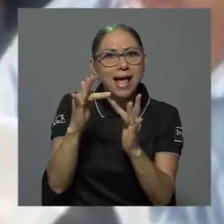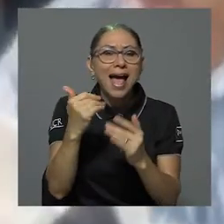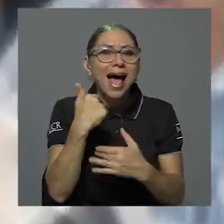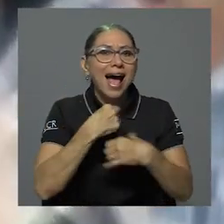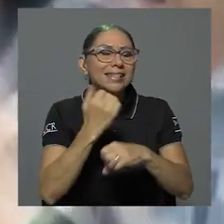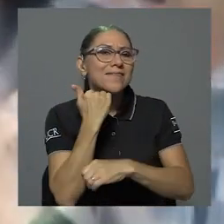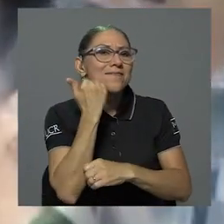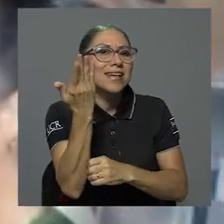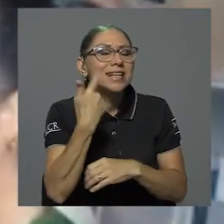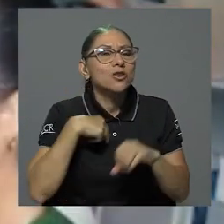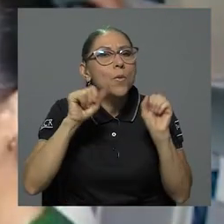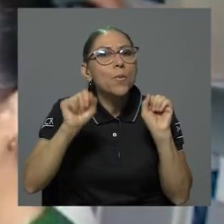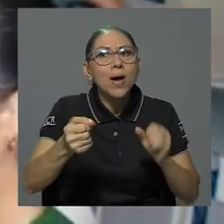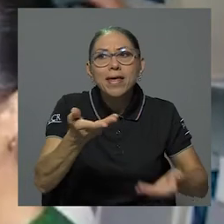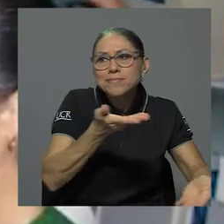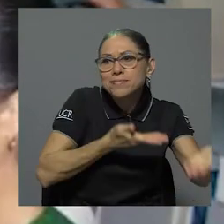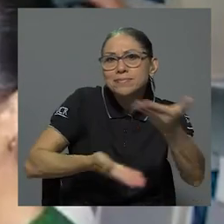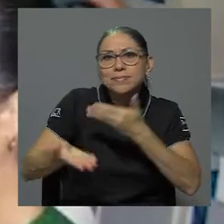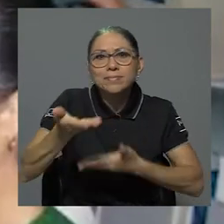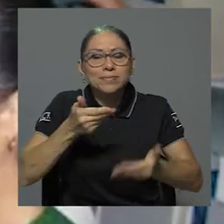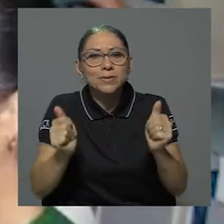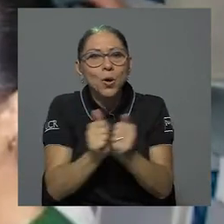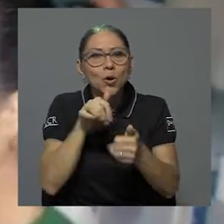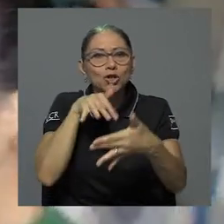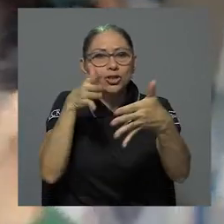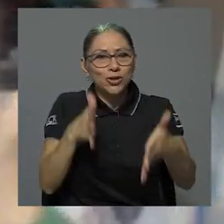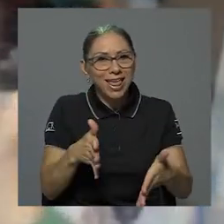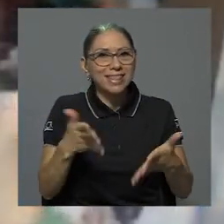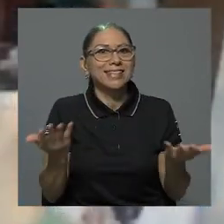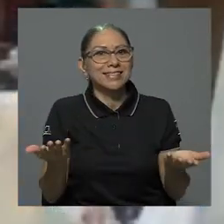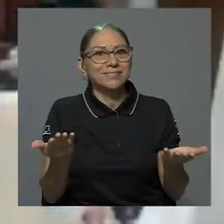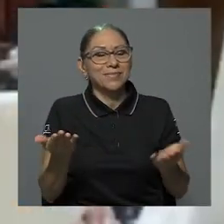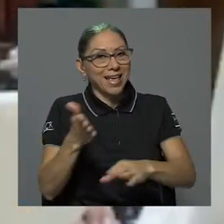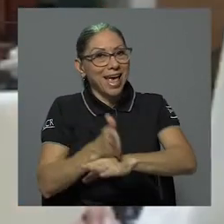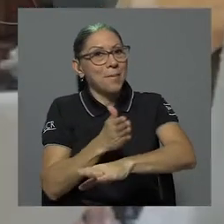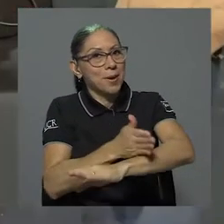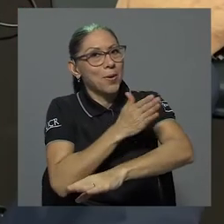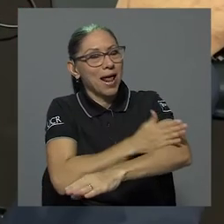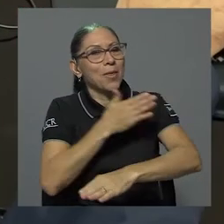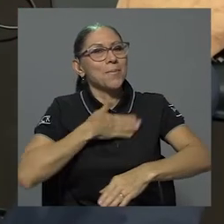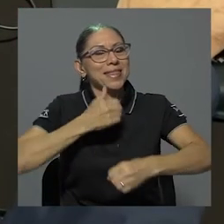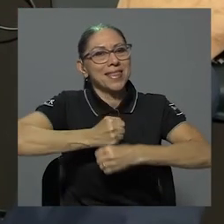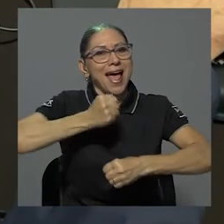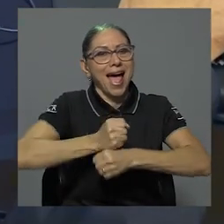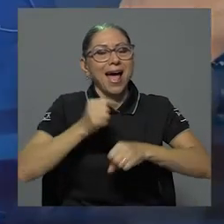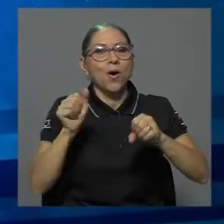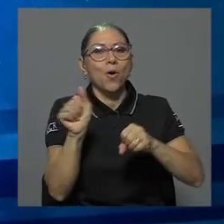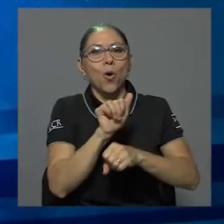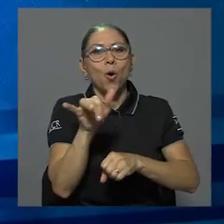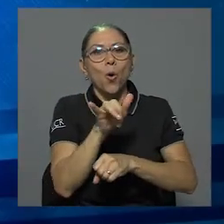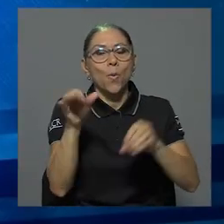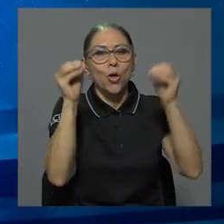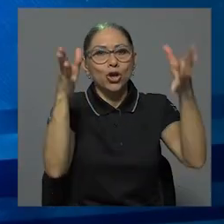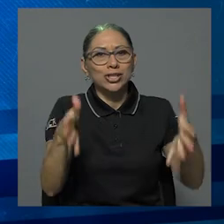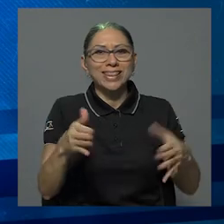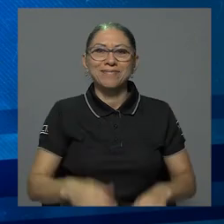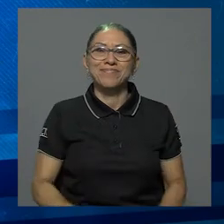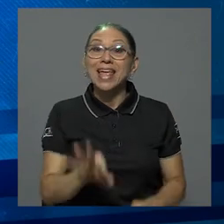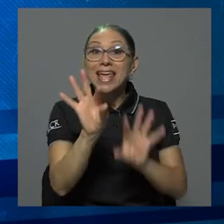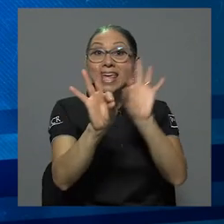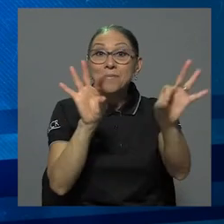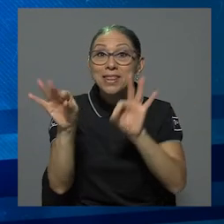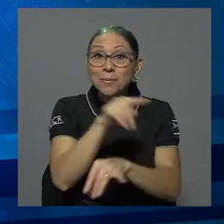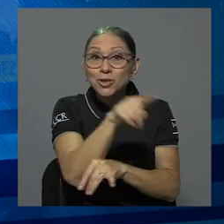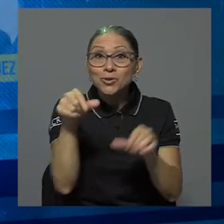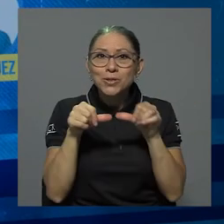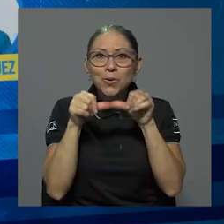interacción con los estudiantes y que definitivamente ha mejorado mi actividad docente. Les invitamos